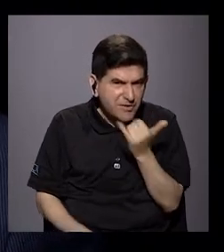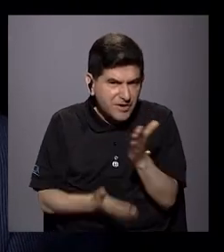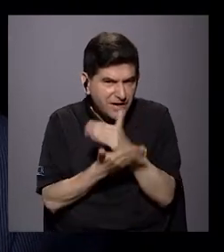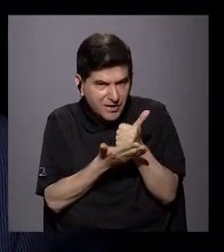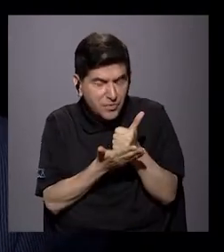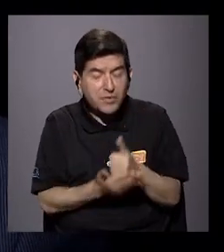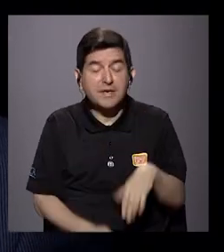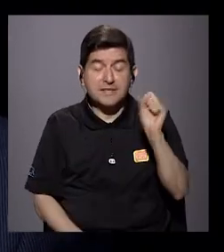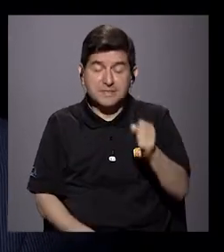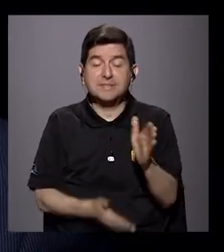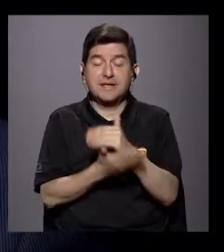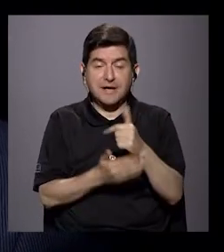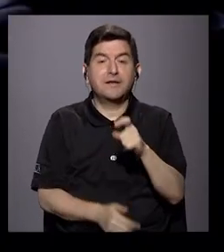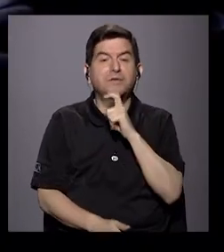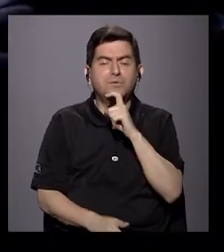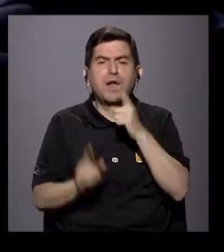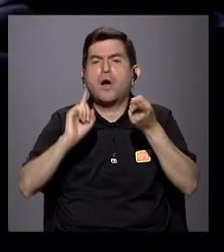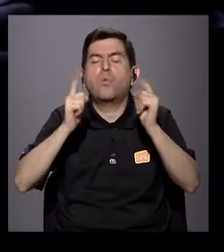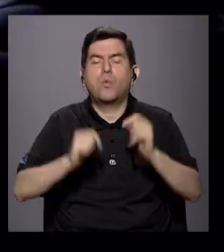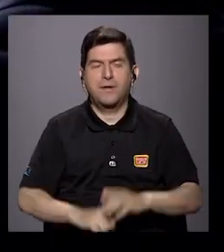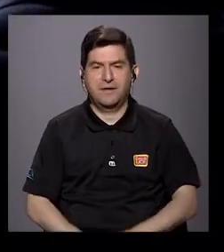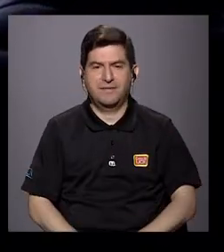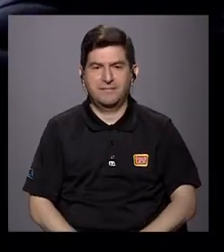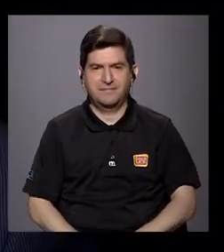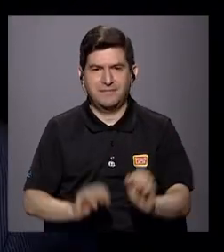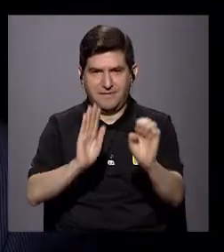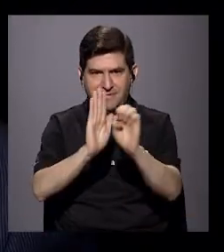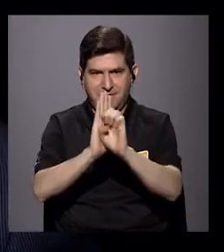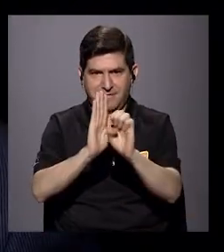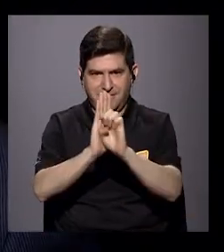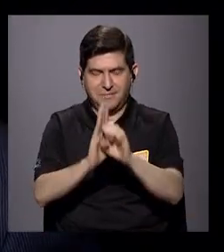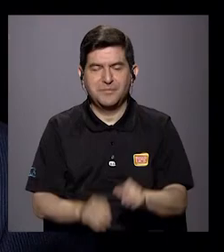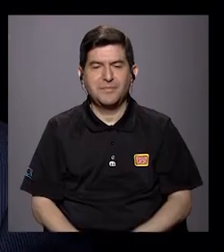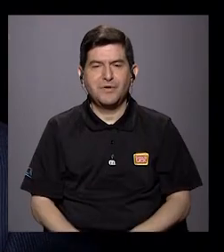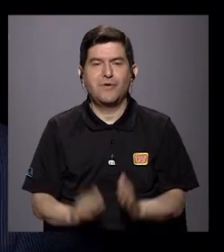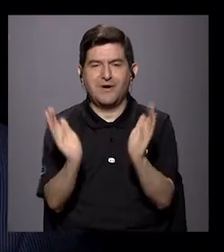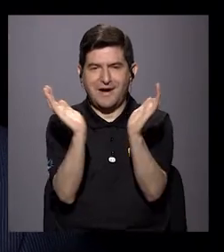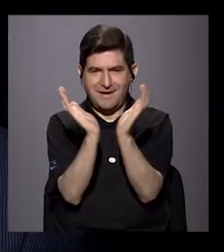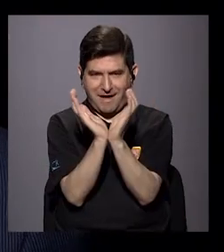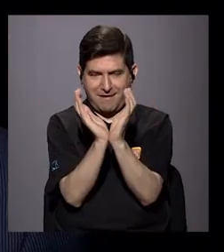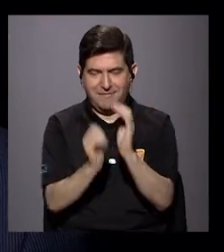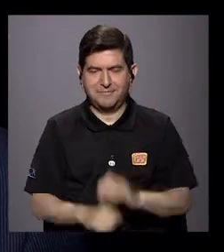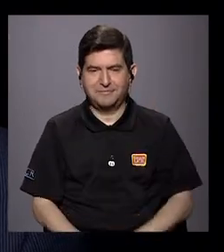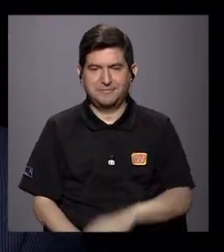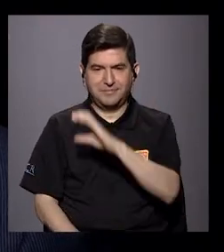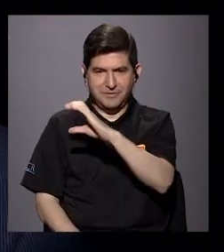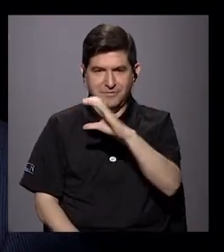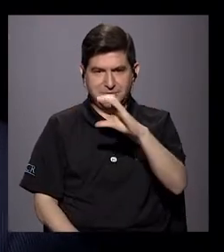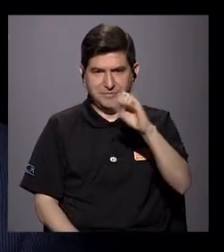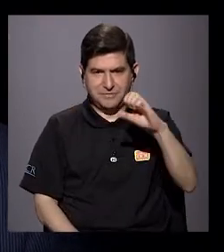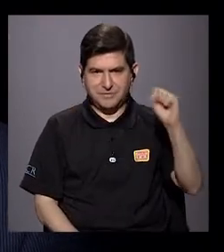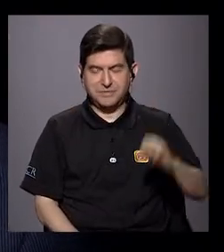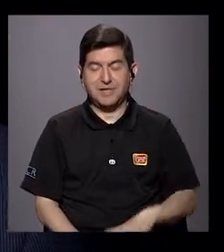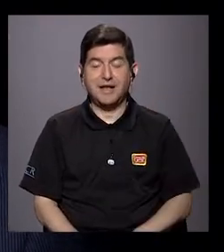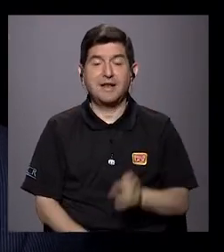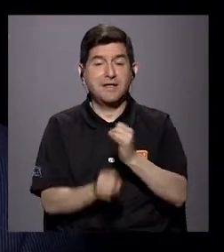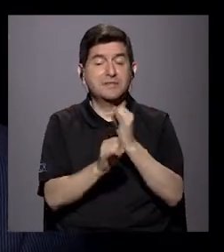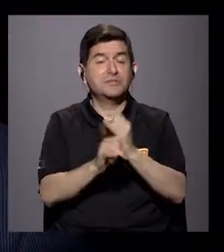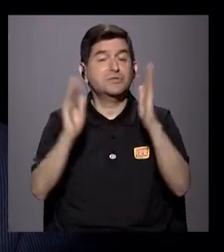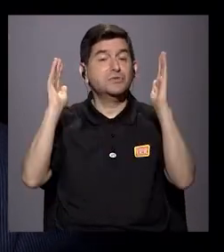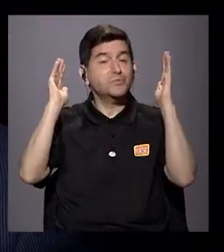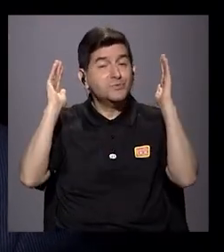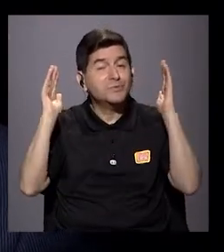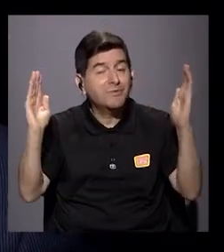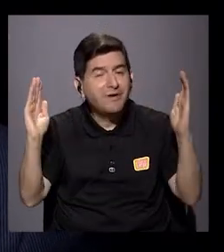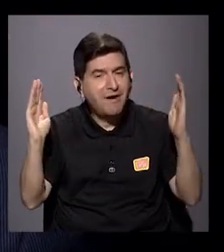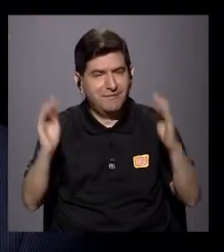Algunas les cuesta un poco, ¿verdad? ¿Cómo cuáles? Por ejemplo, la caja. La caja, al ser una institución tan grande, ¿verdad? Entiendo.